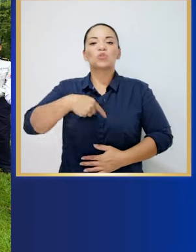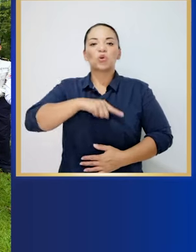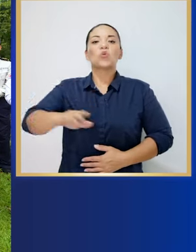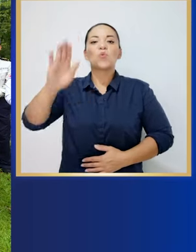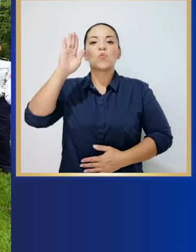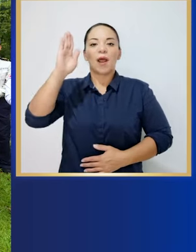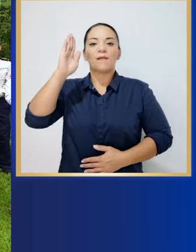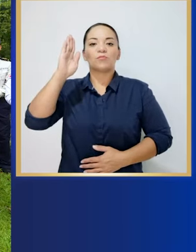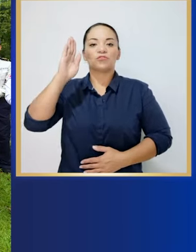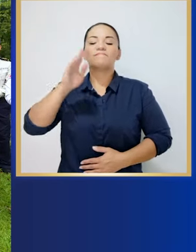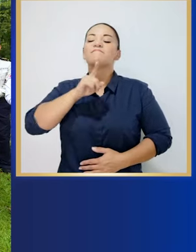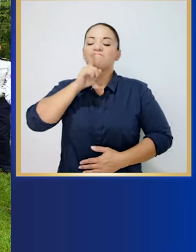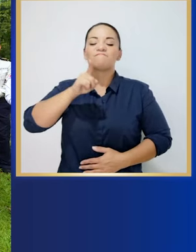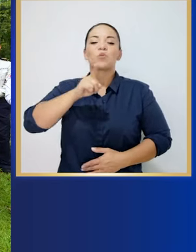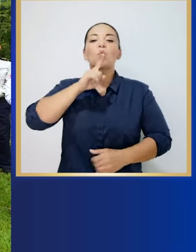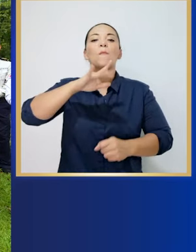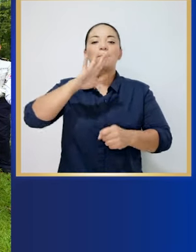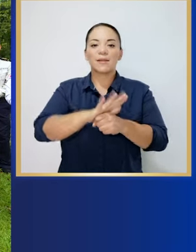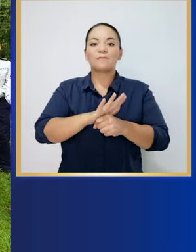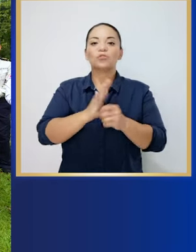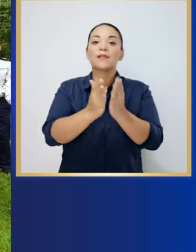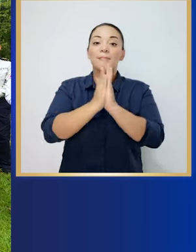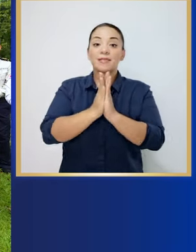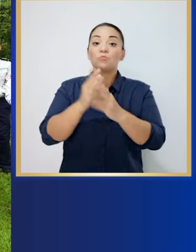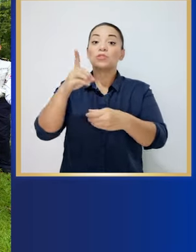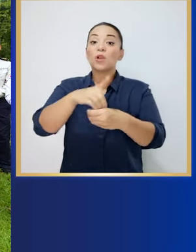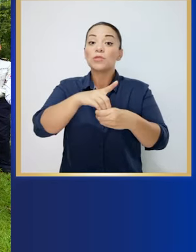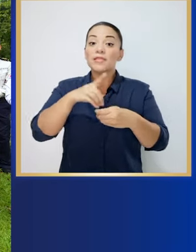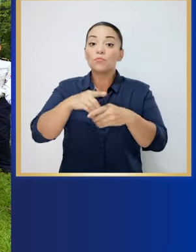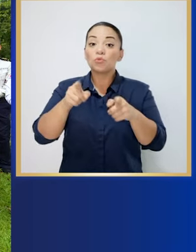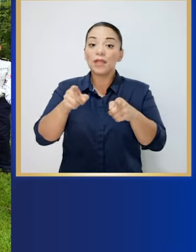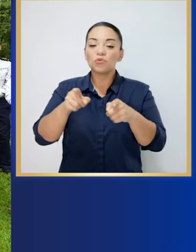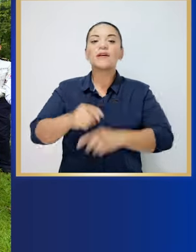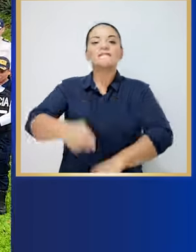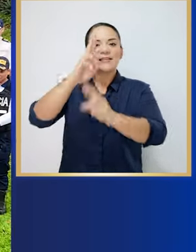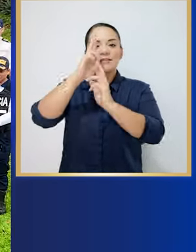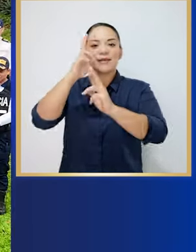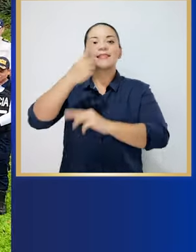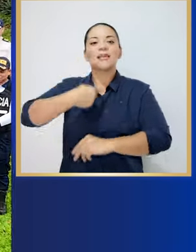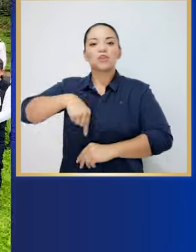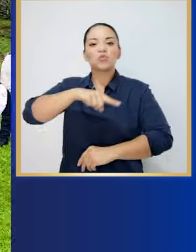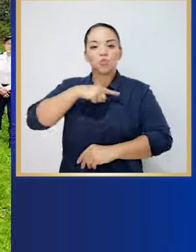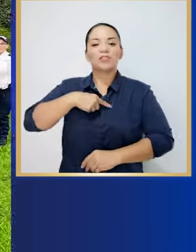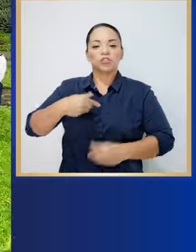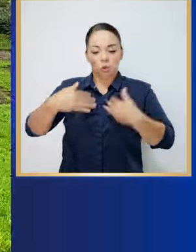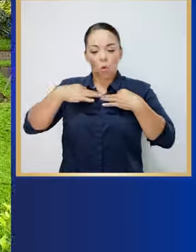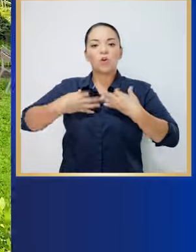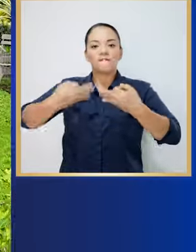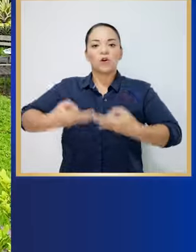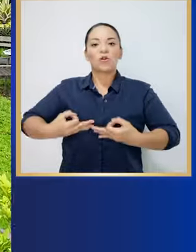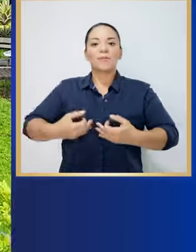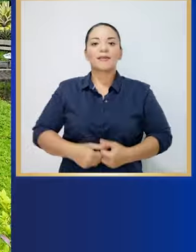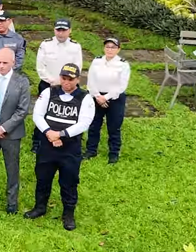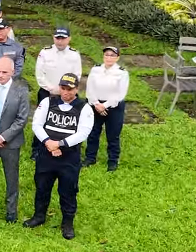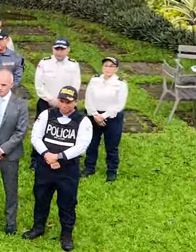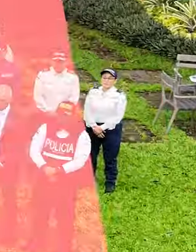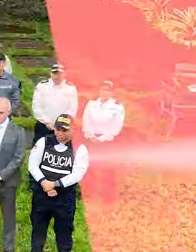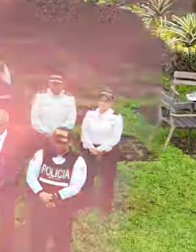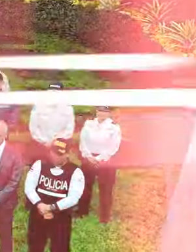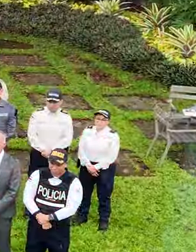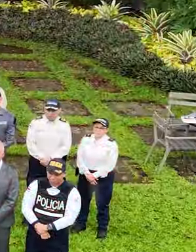Lo juramos y lo cumplimos. Por eso les pedimos, diputados, ¡Respeten su informe!